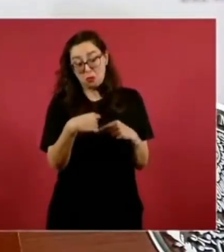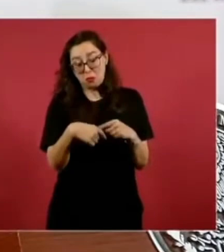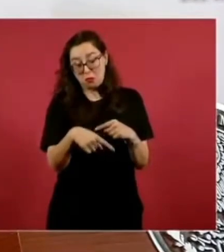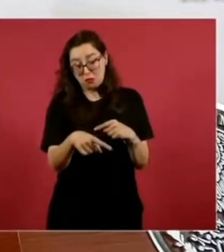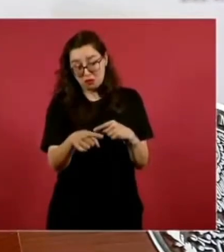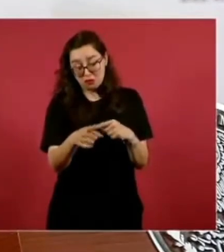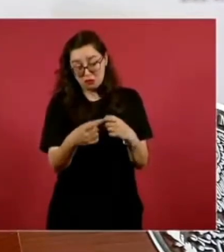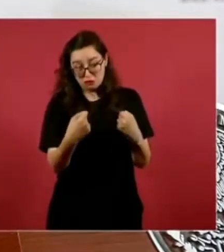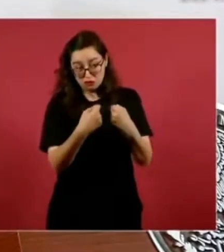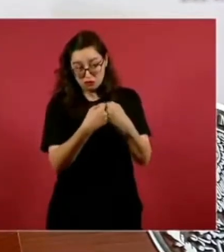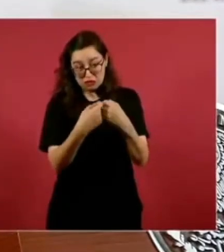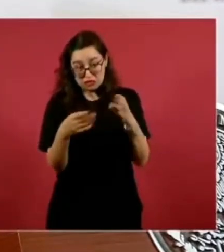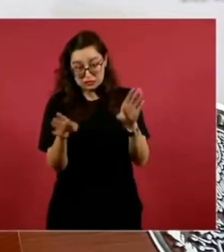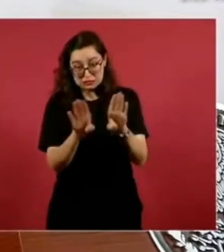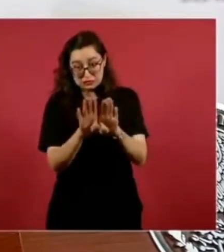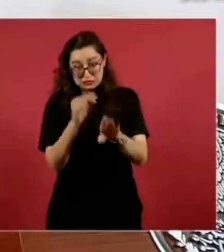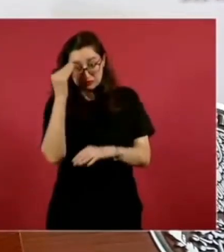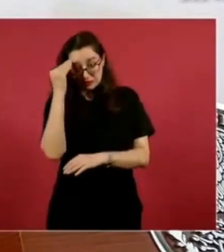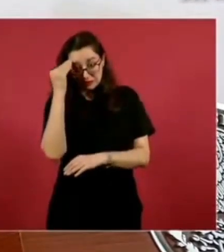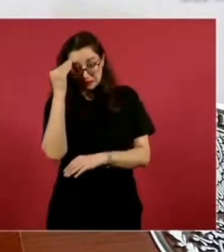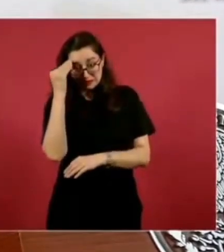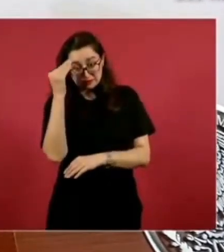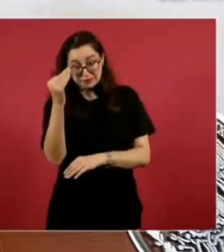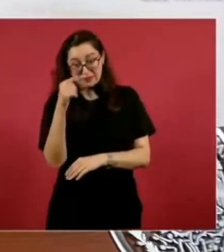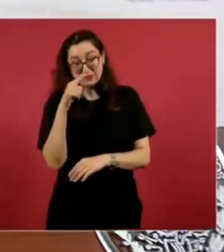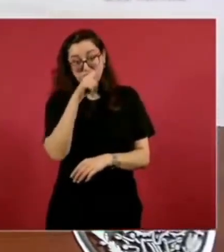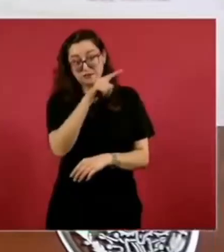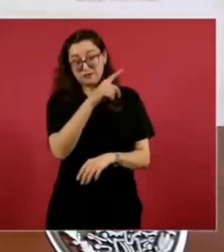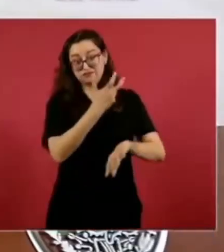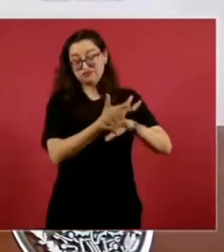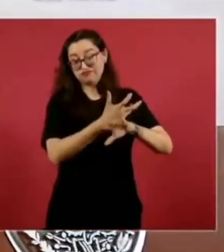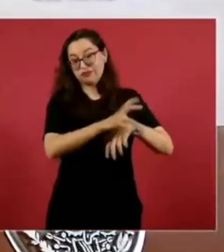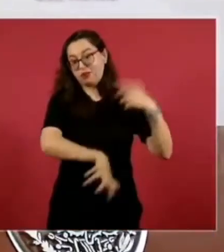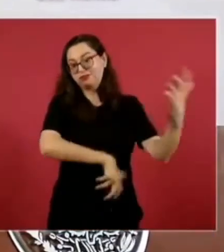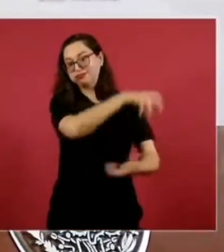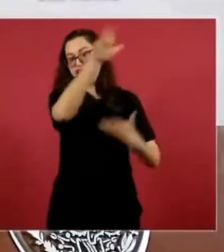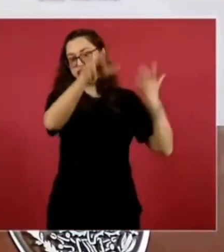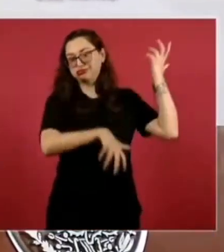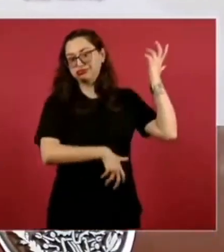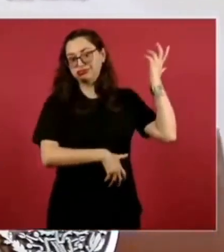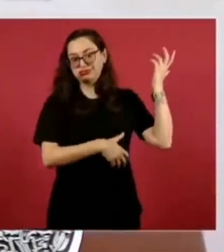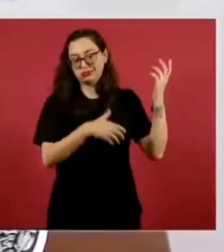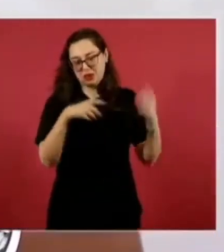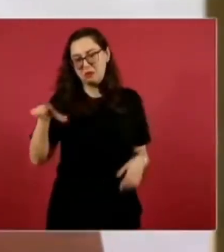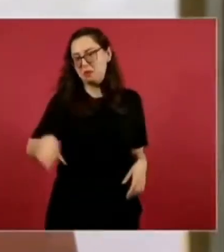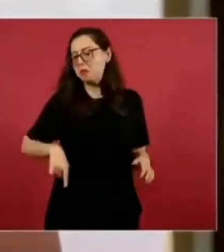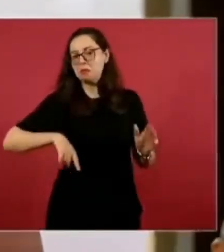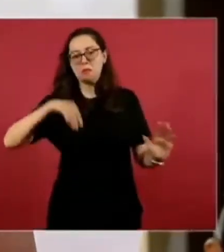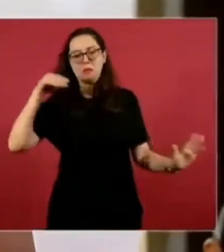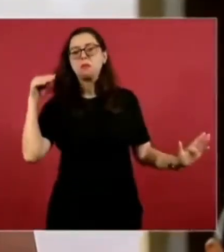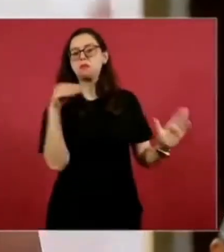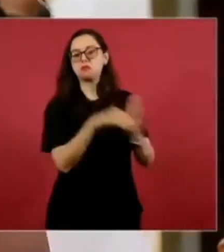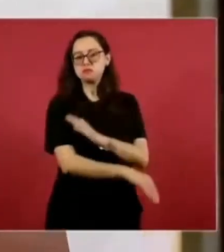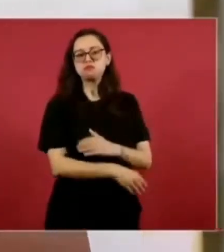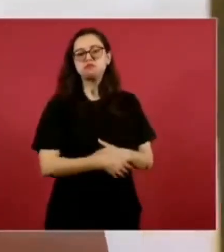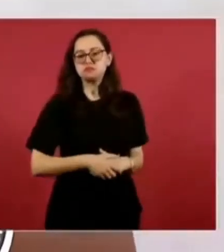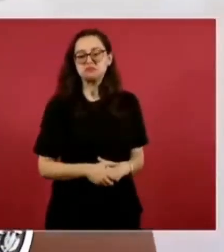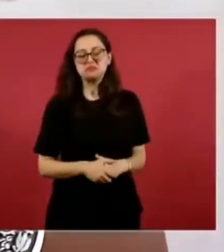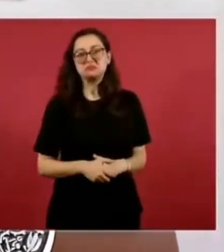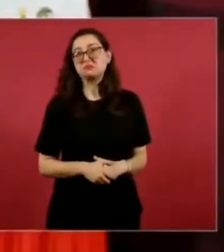se provoca una rebelión en